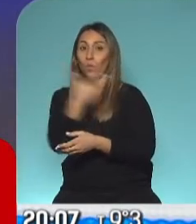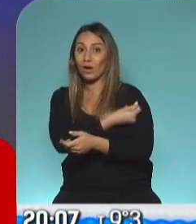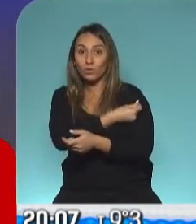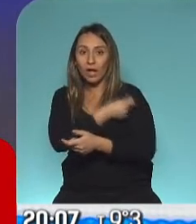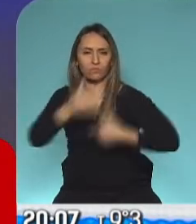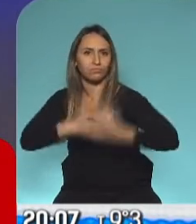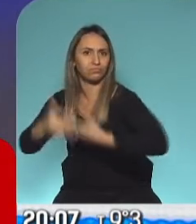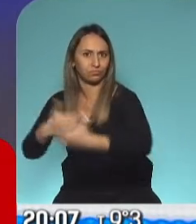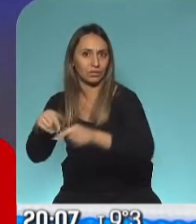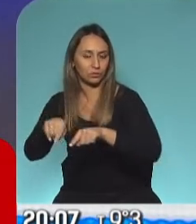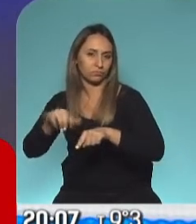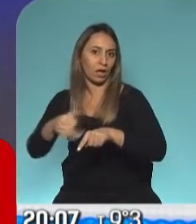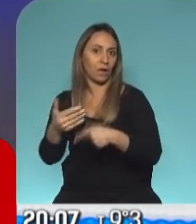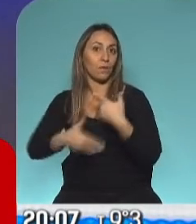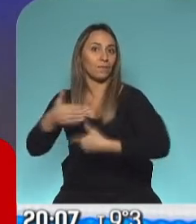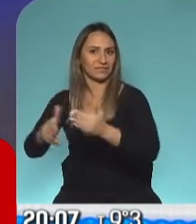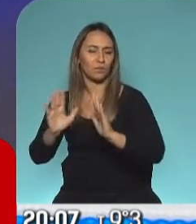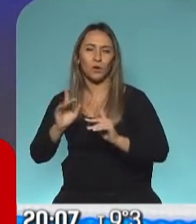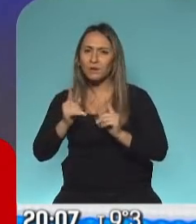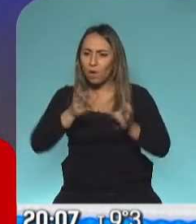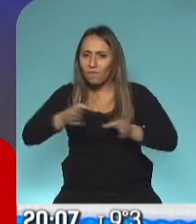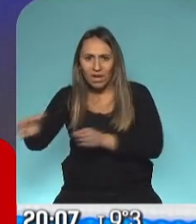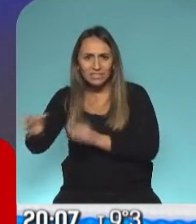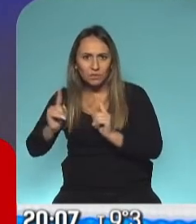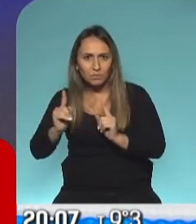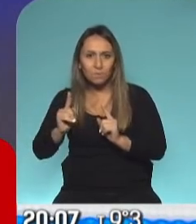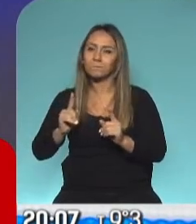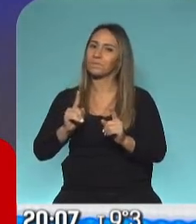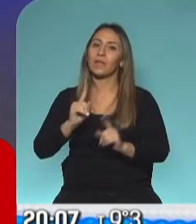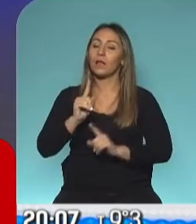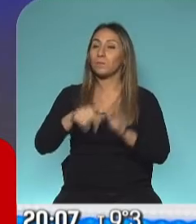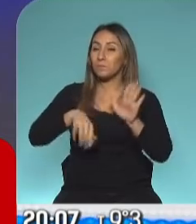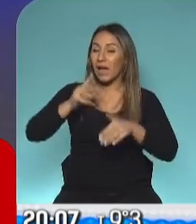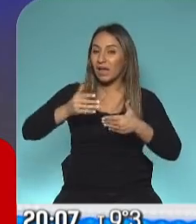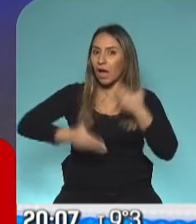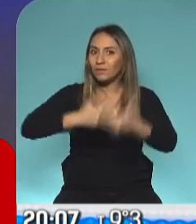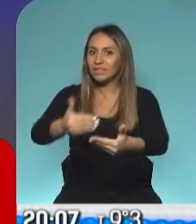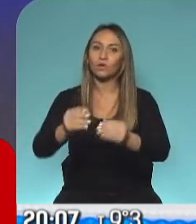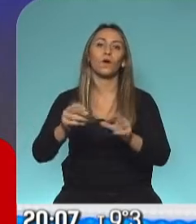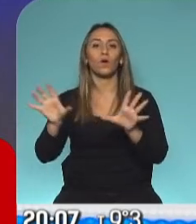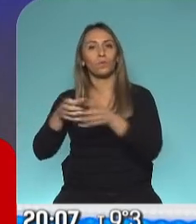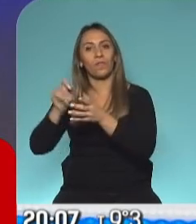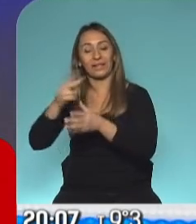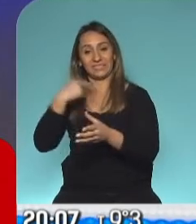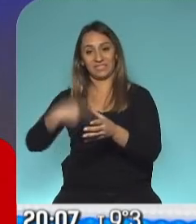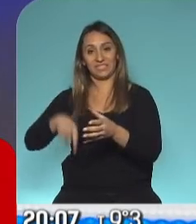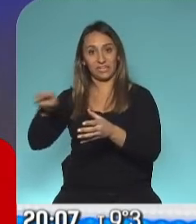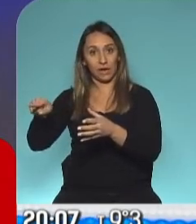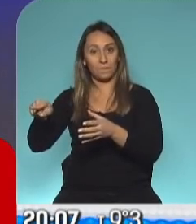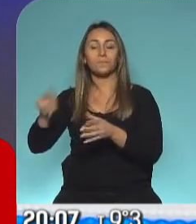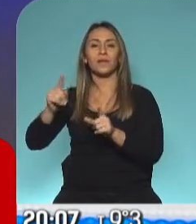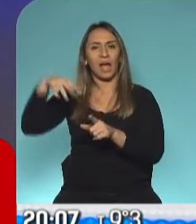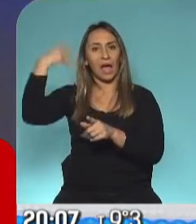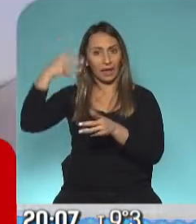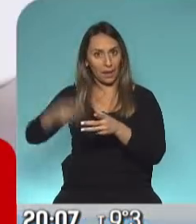¿Pero las 8 están en la misma fase? Los más avanzados de todos son el grupo de China junto con los Emiratos Árabes Unidos,